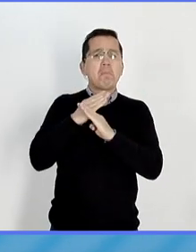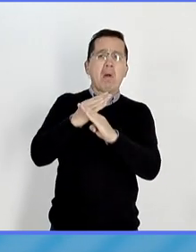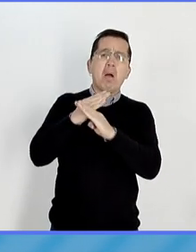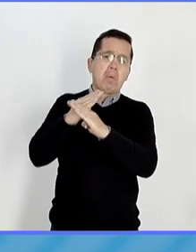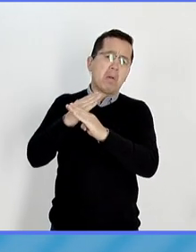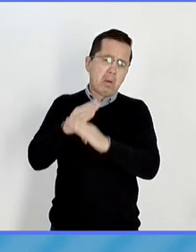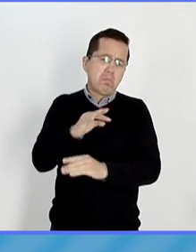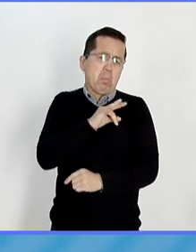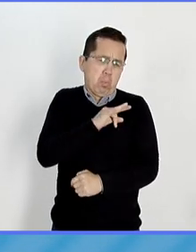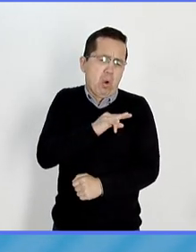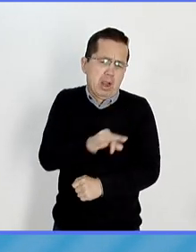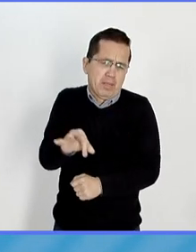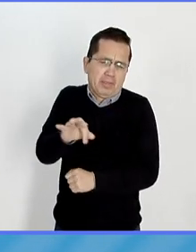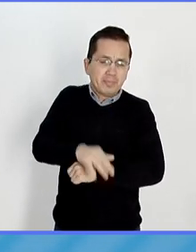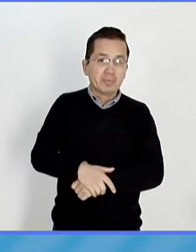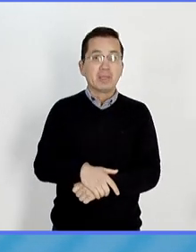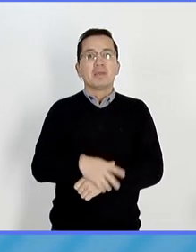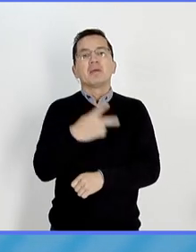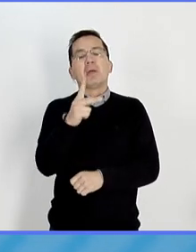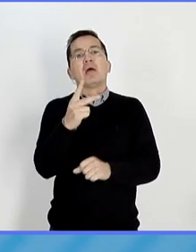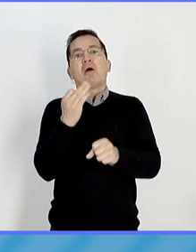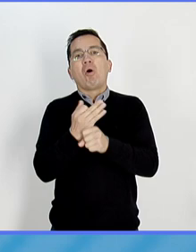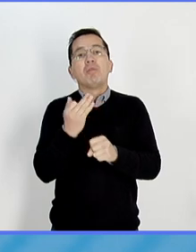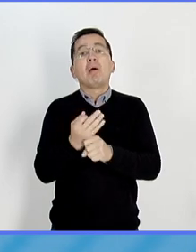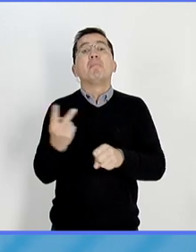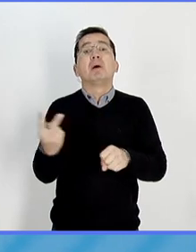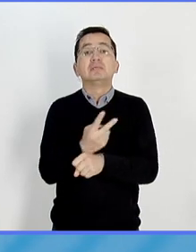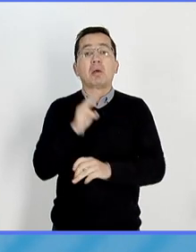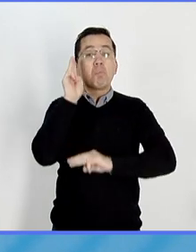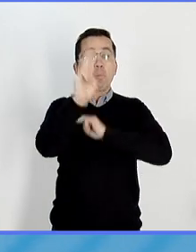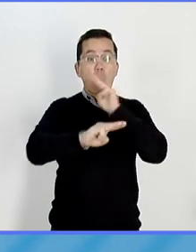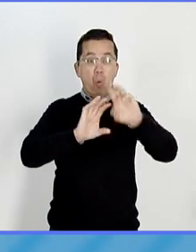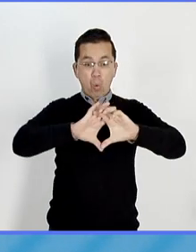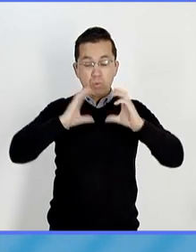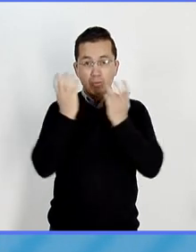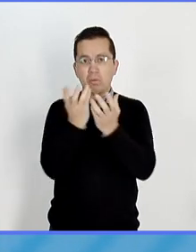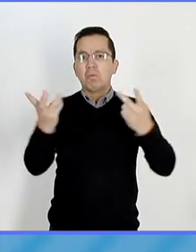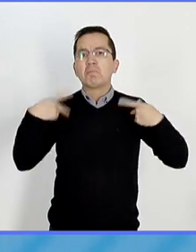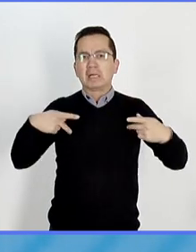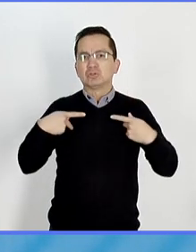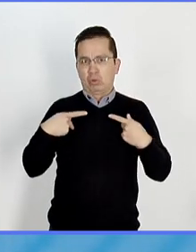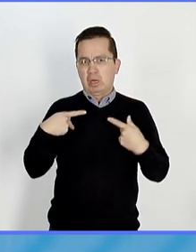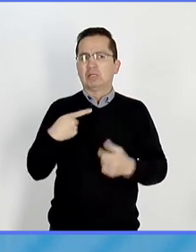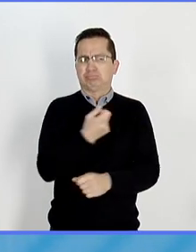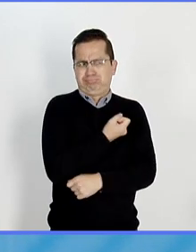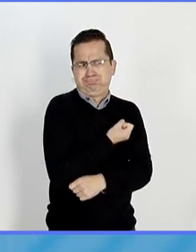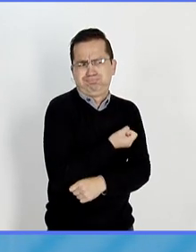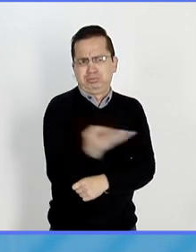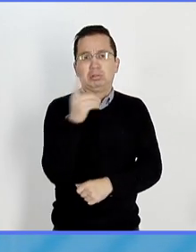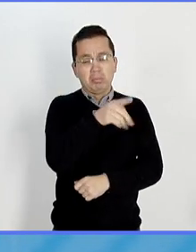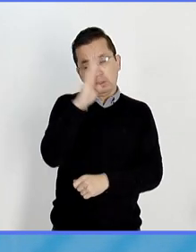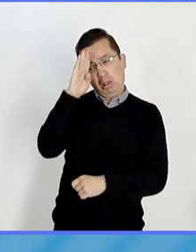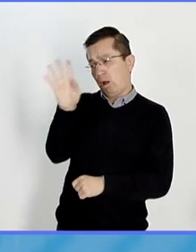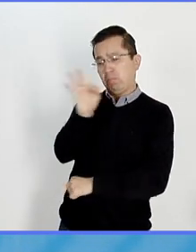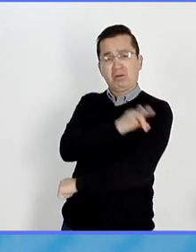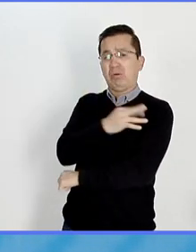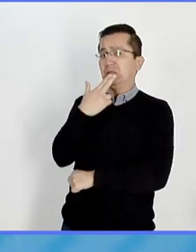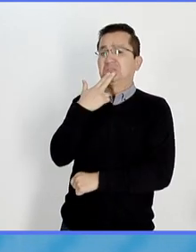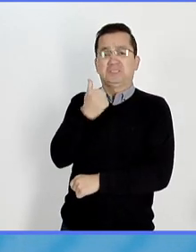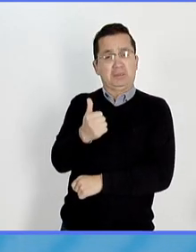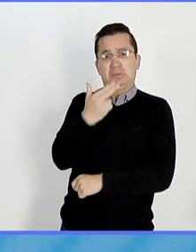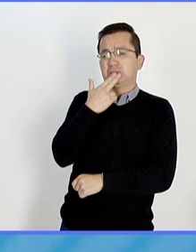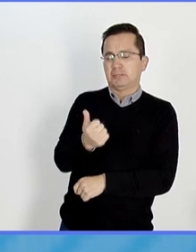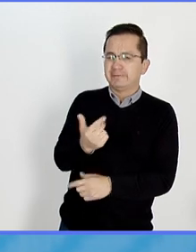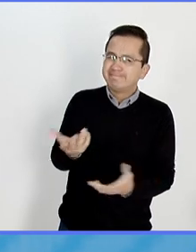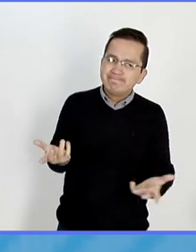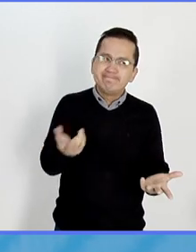en el mundo entero acerca de gente que piensa que las vacunas ya no se necesitan. Durante esta pandemia ha sido más que obvio que